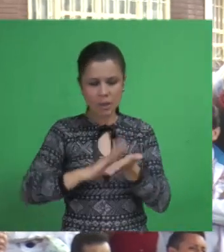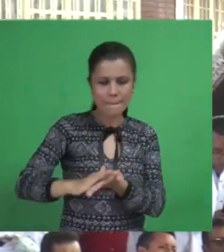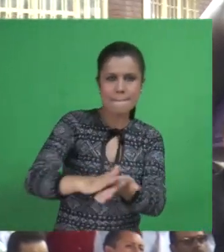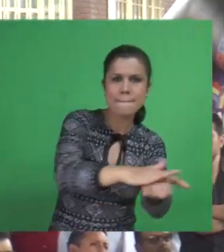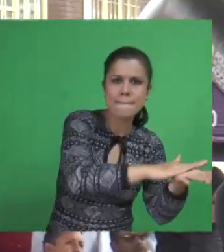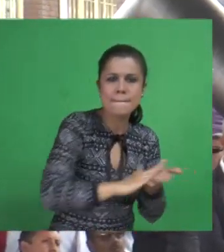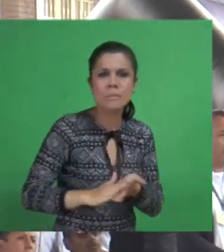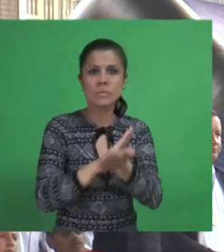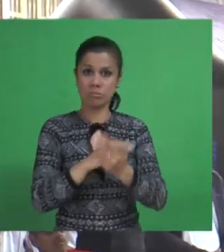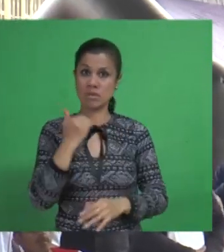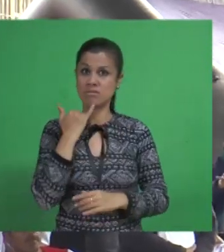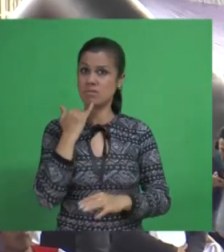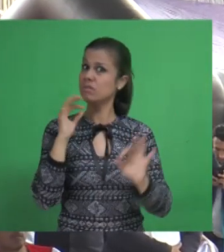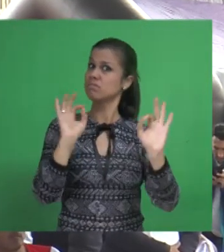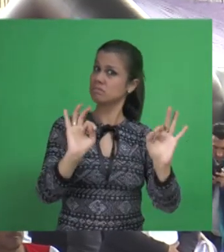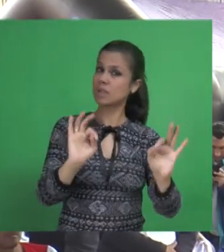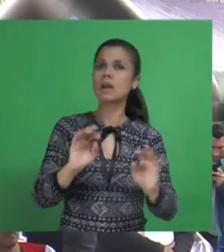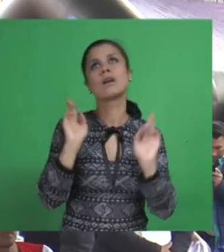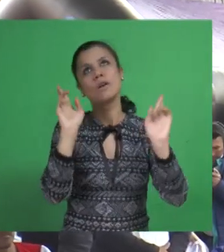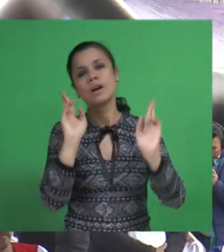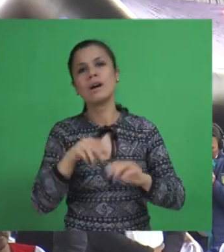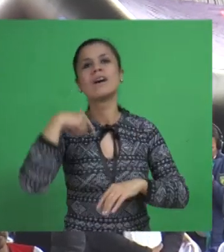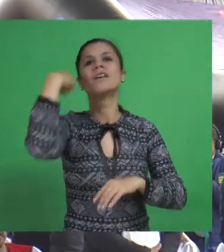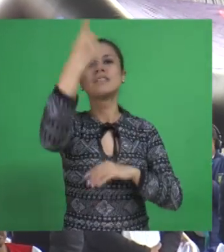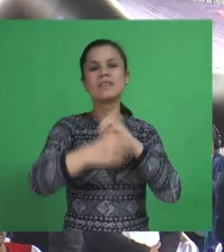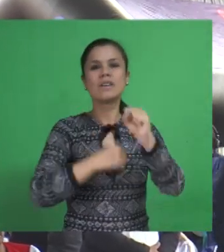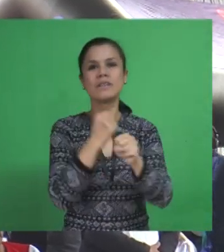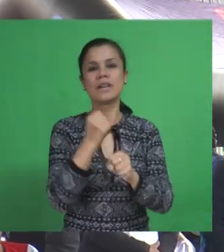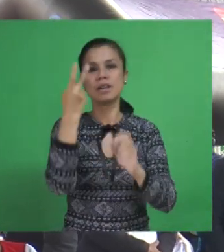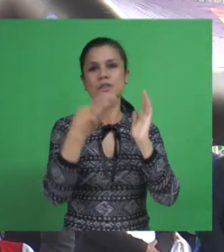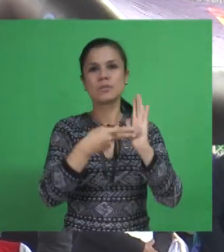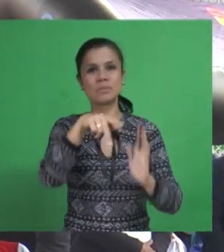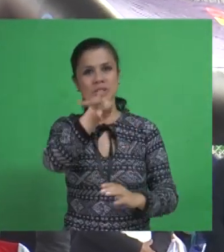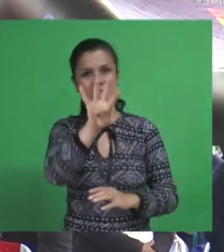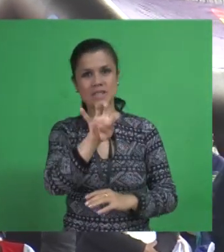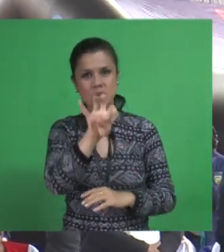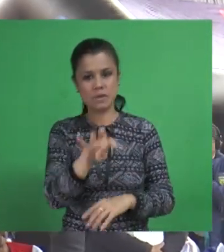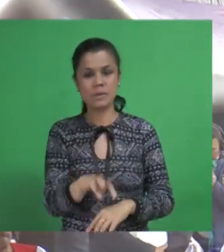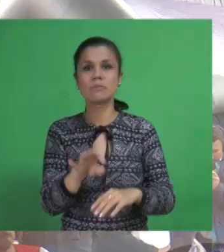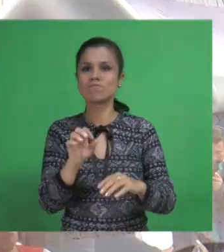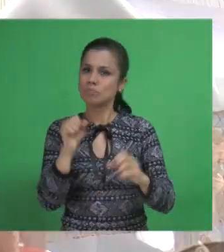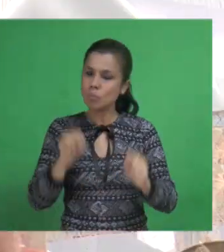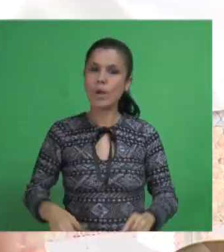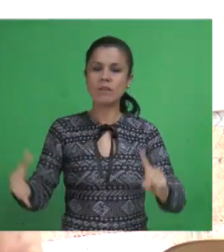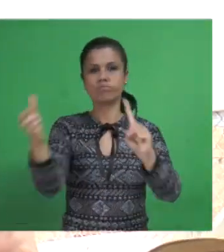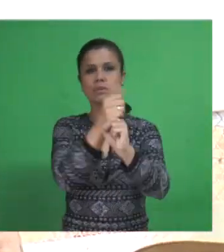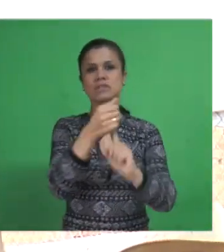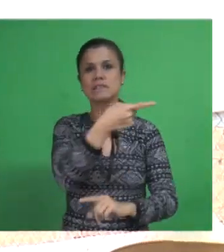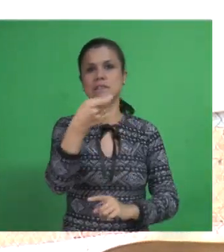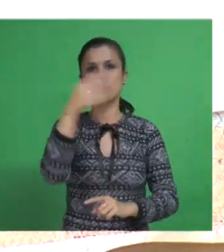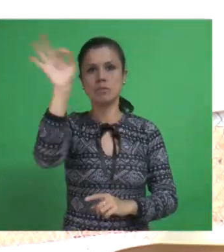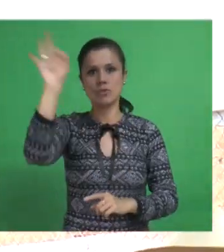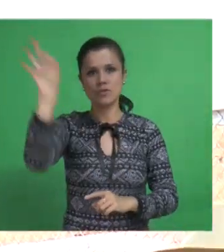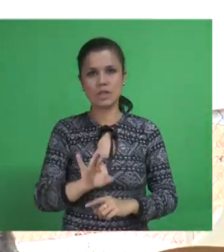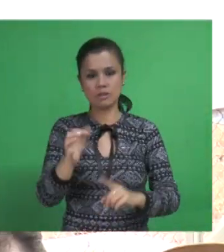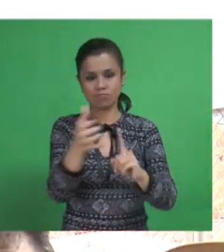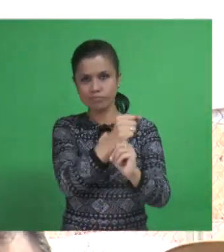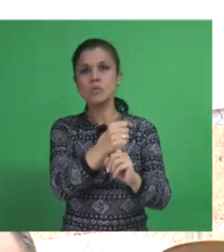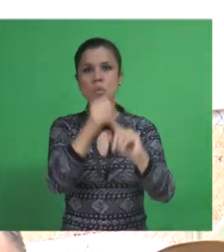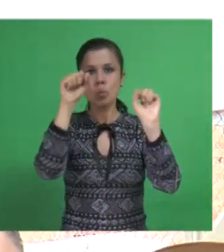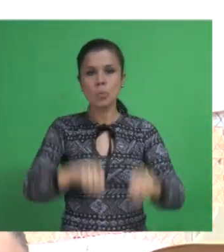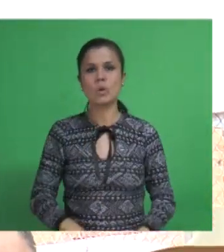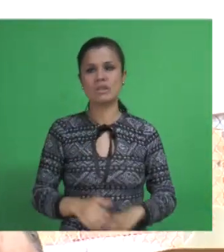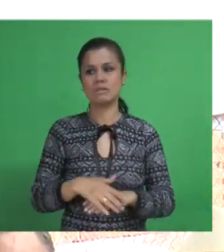ido muy bien y esperamos que de aquí a diciembre del 2019 logremos proyectar el 100% de las expectativas que nos